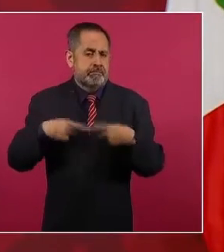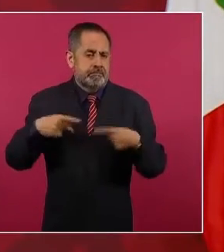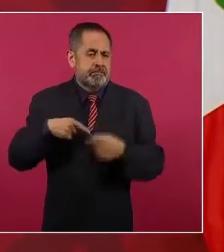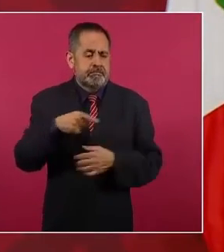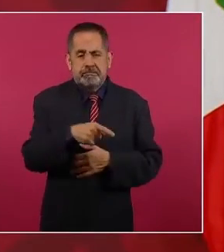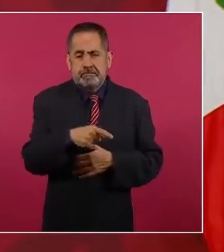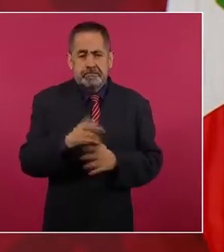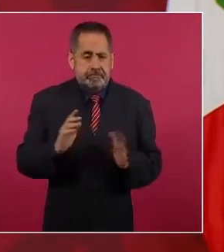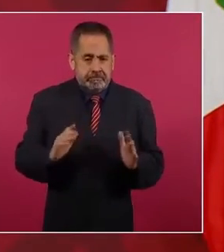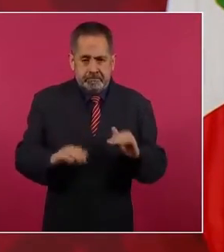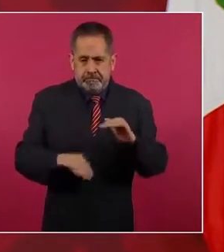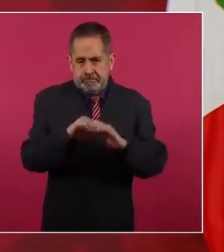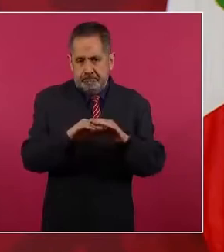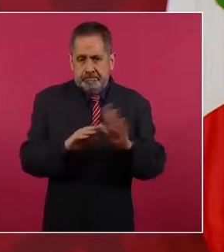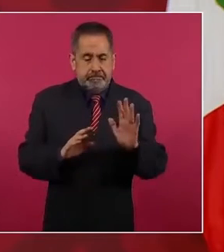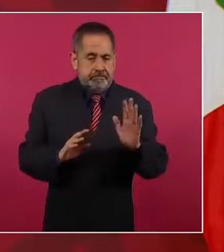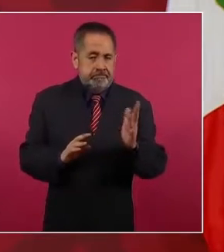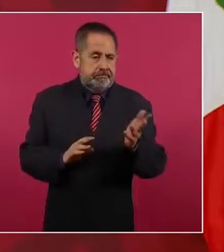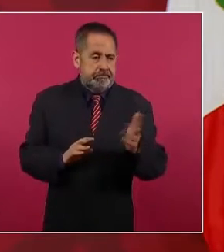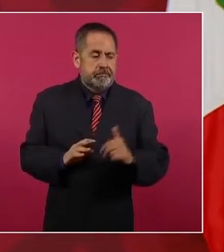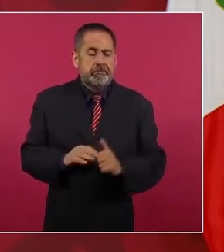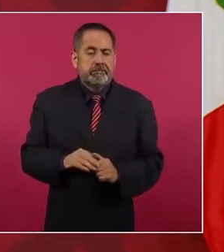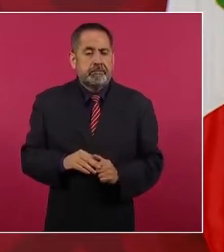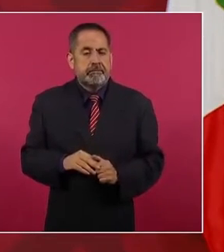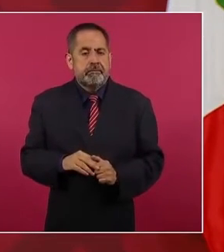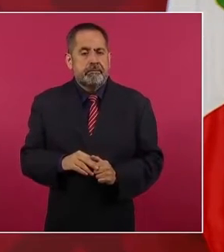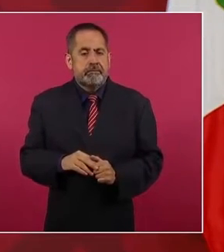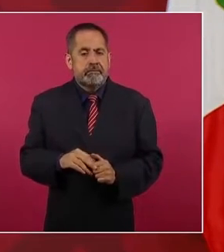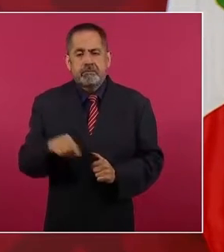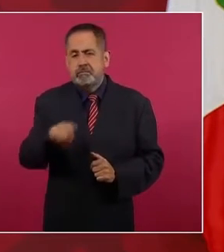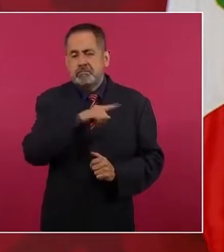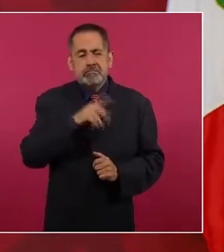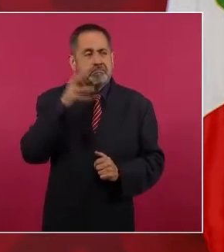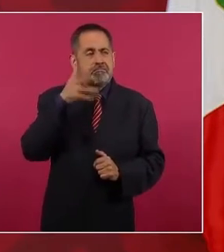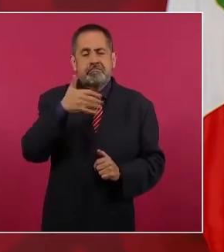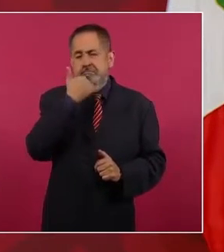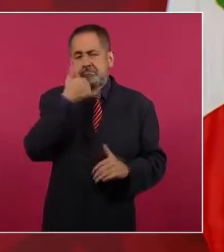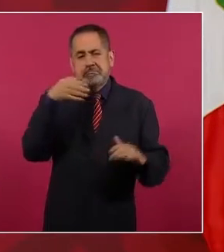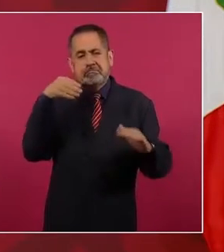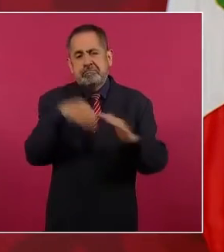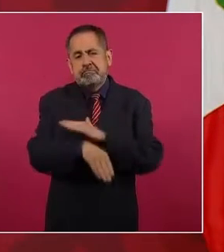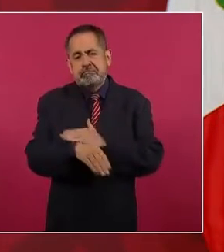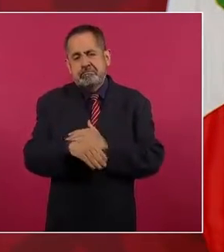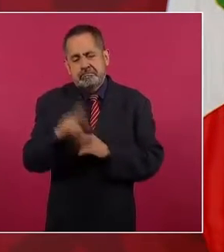Y se echó a perder esa corporación.